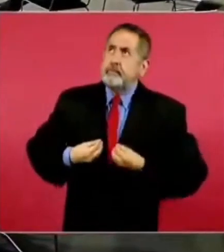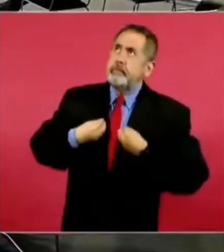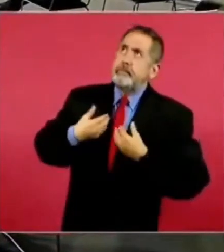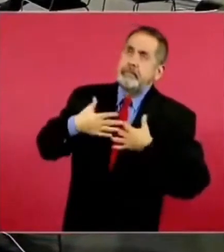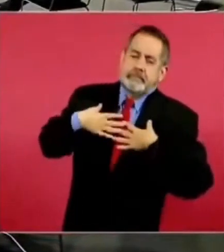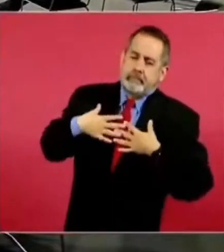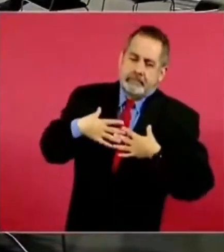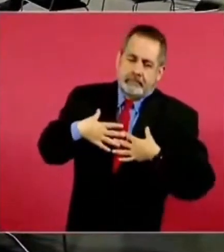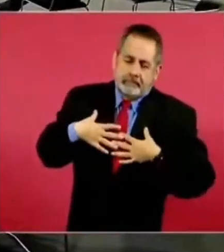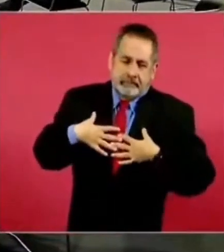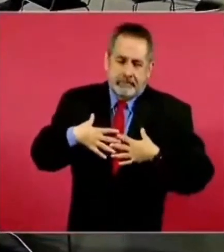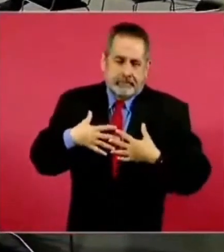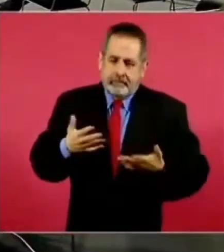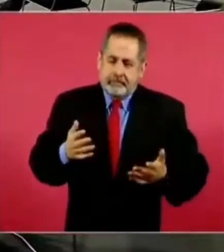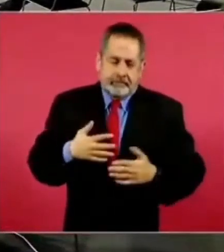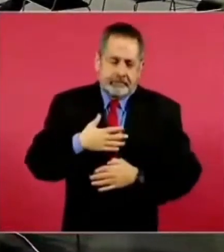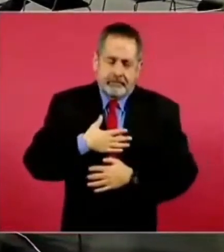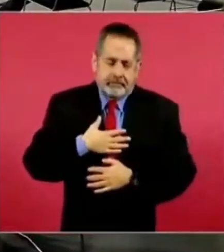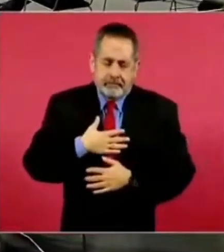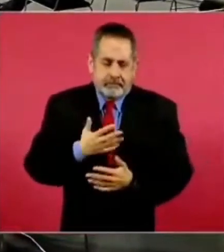pues ya este